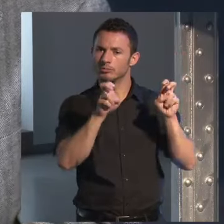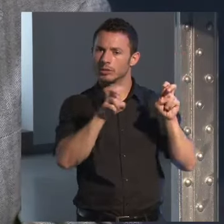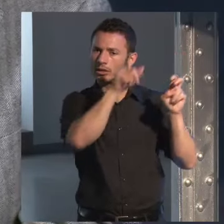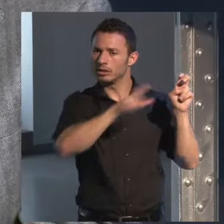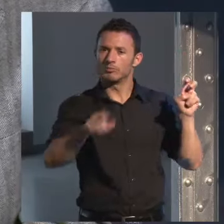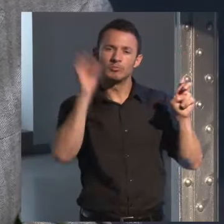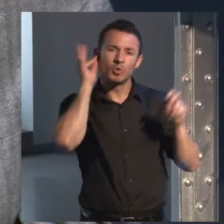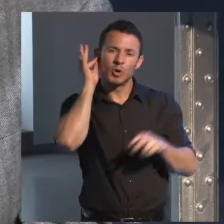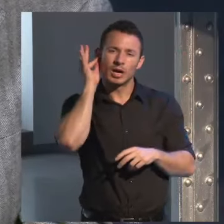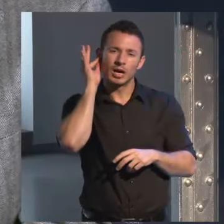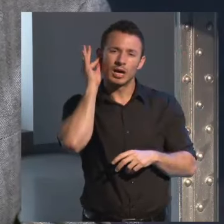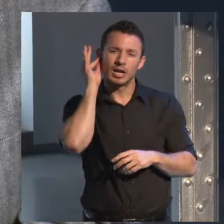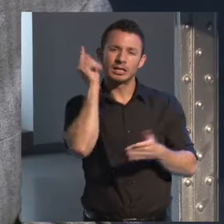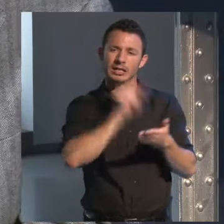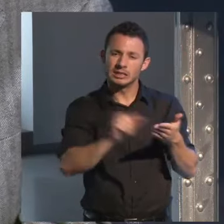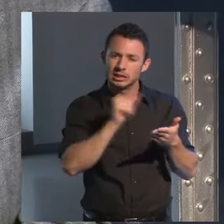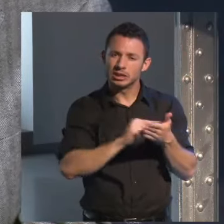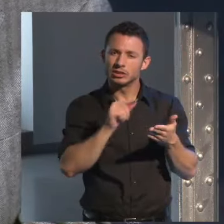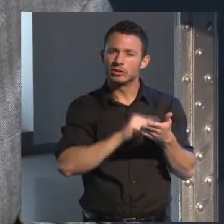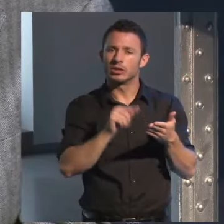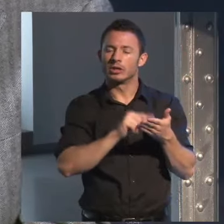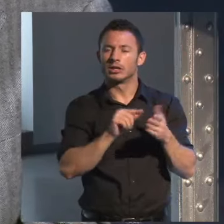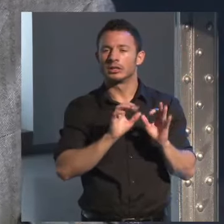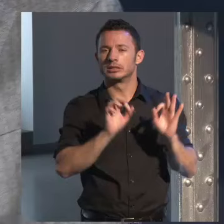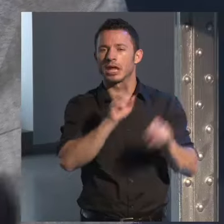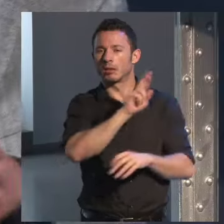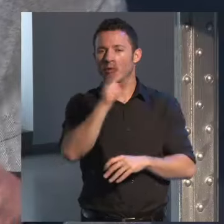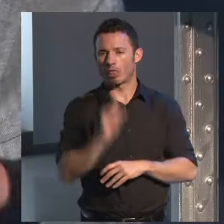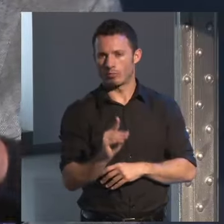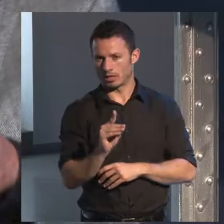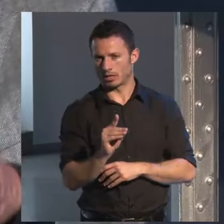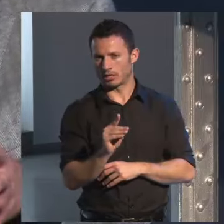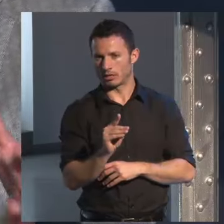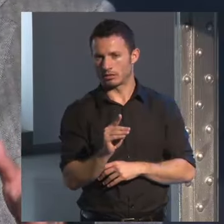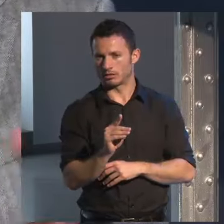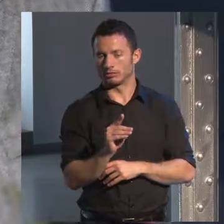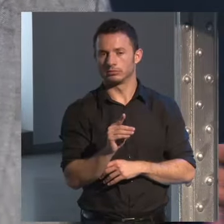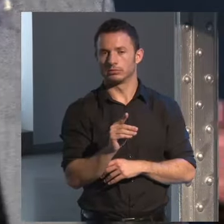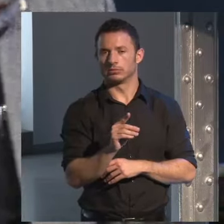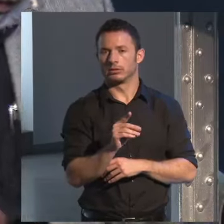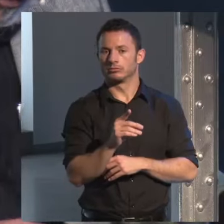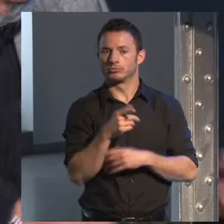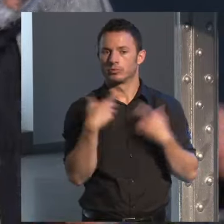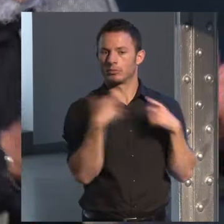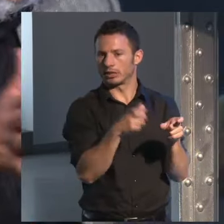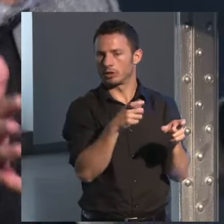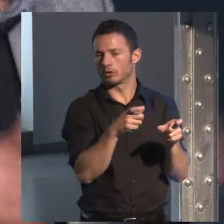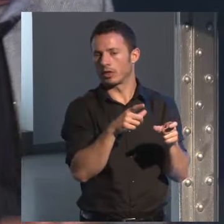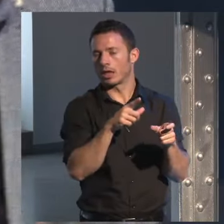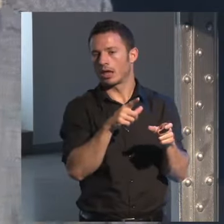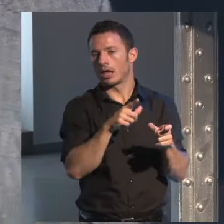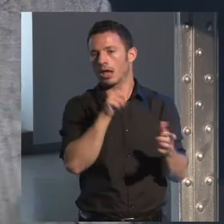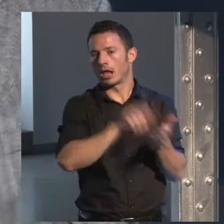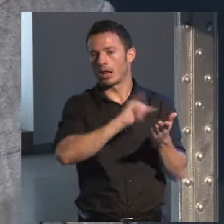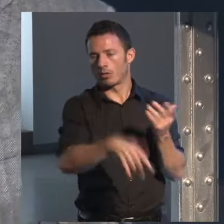mujeres escritoras en República Dominicana de un departamento de lengua española de una universidad norteamericana las